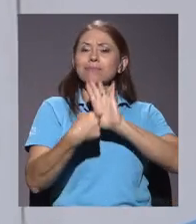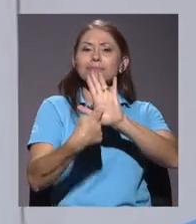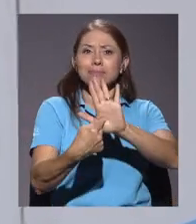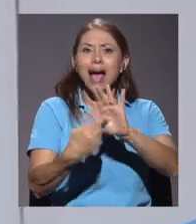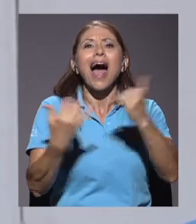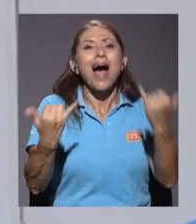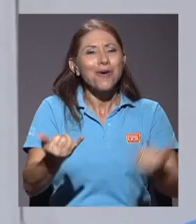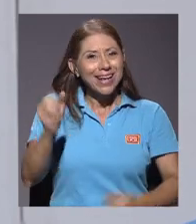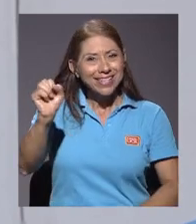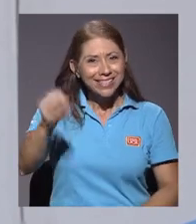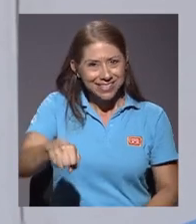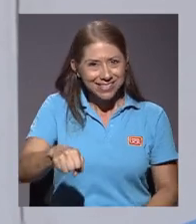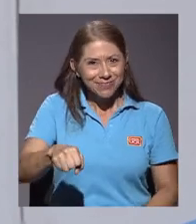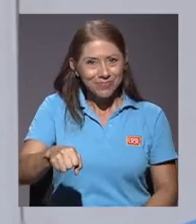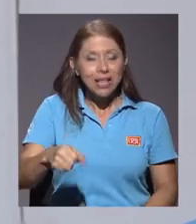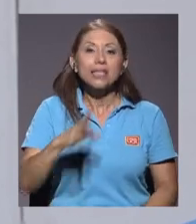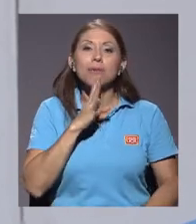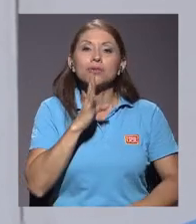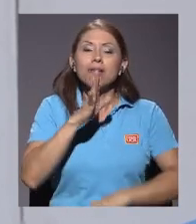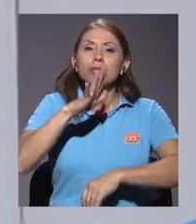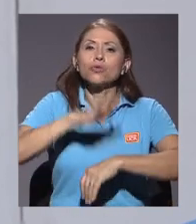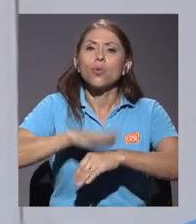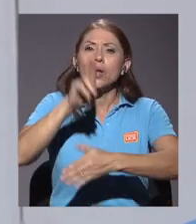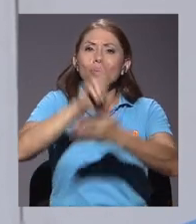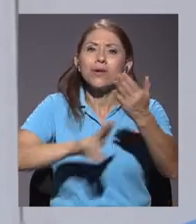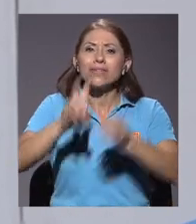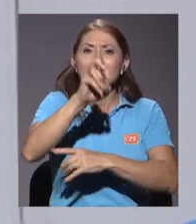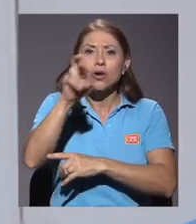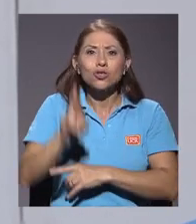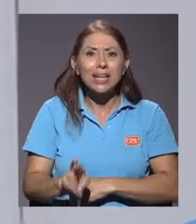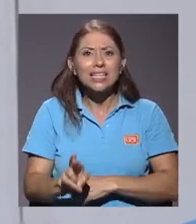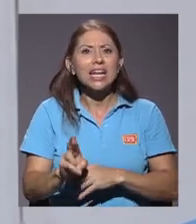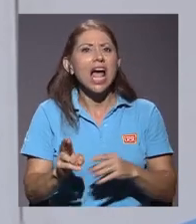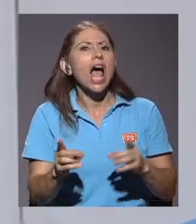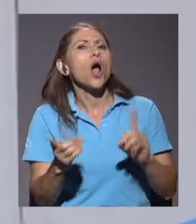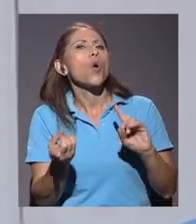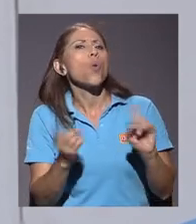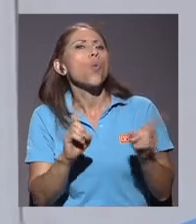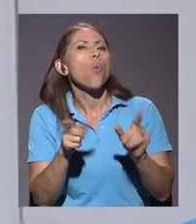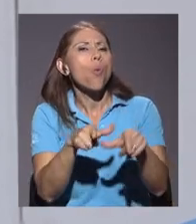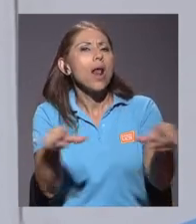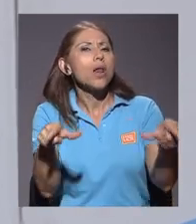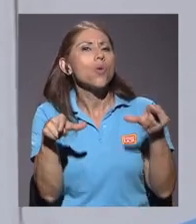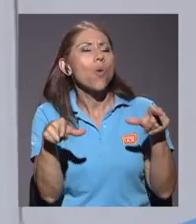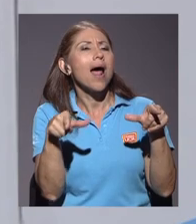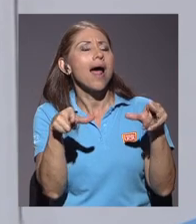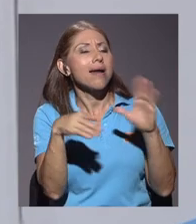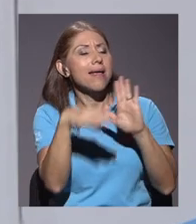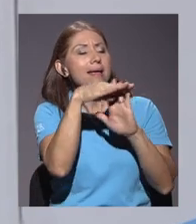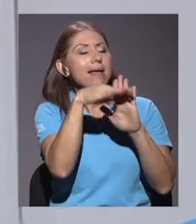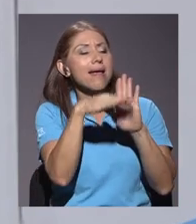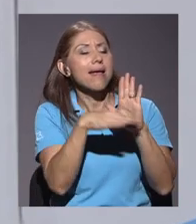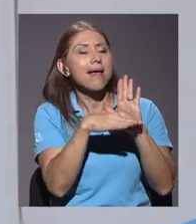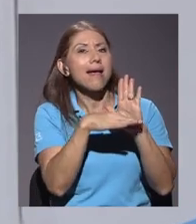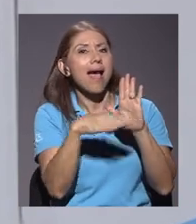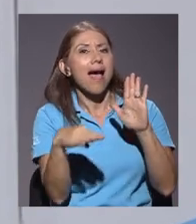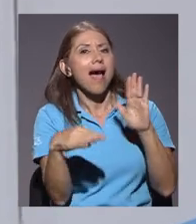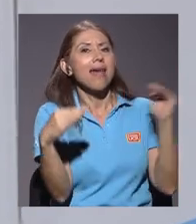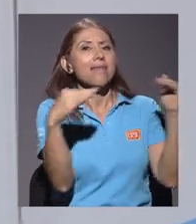un lugar para hacerlo. Estamos hablando de la posición de la Universidad de Costa Rica en el ranking en el mundo, no estamos hablando de la posición de la